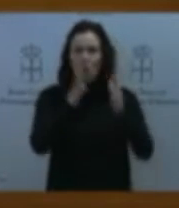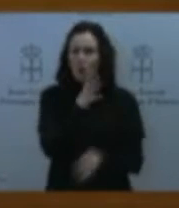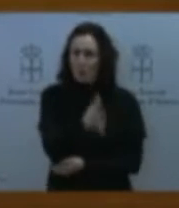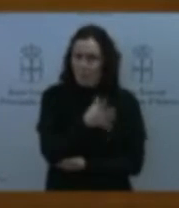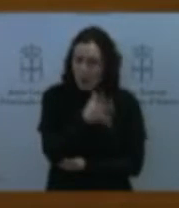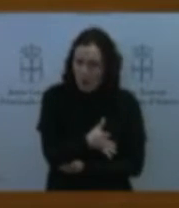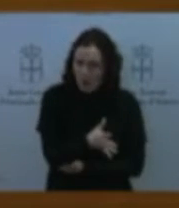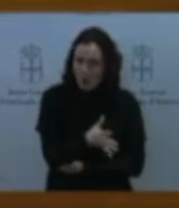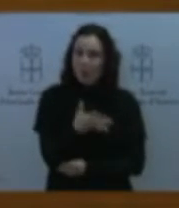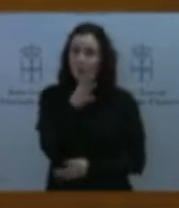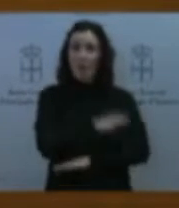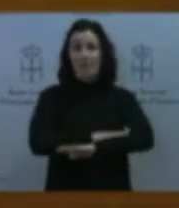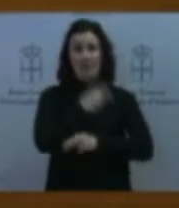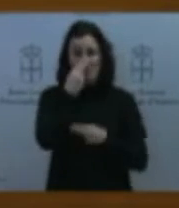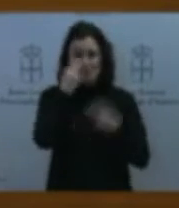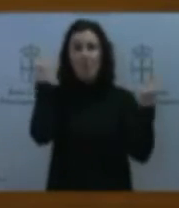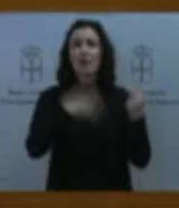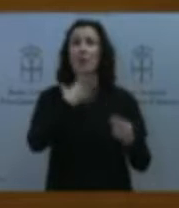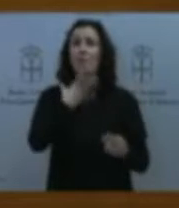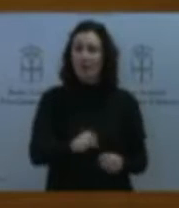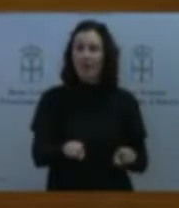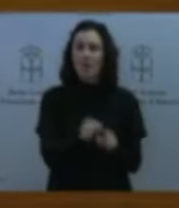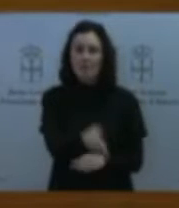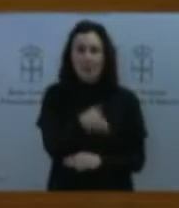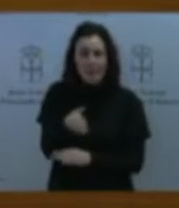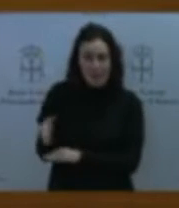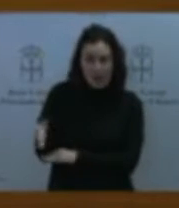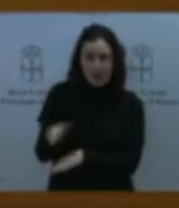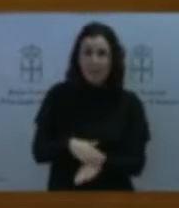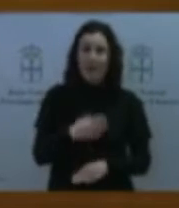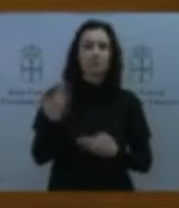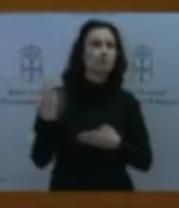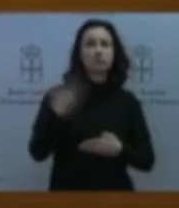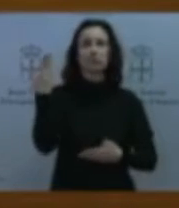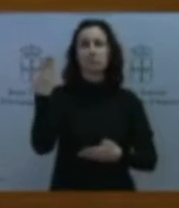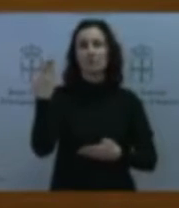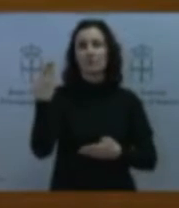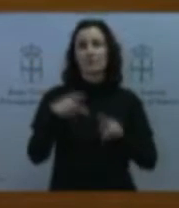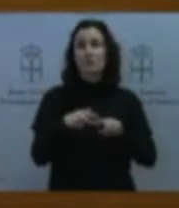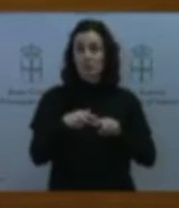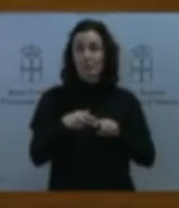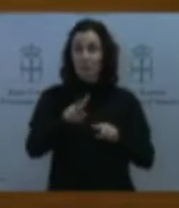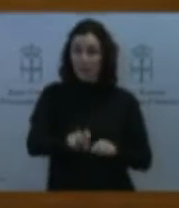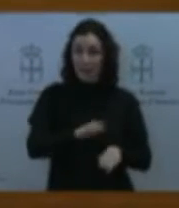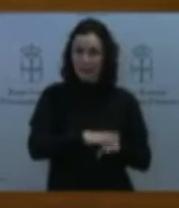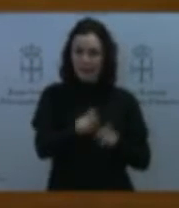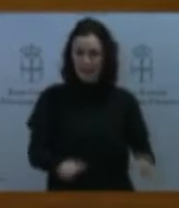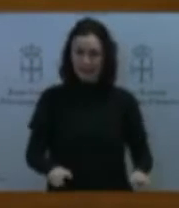capaces de boicotearse entre sí mismas para no sacar adelante instrumentos útiles y necesarios. Prefiero no ponerme en esa tesis.